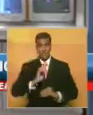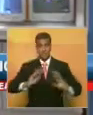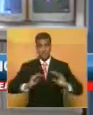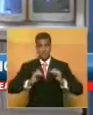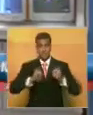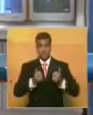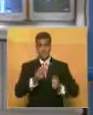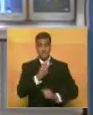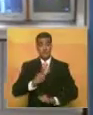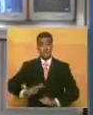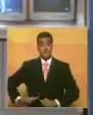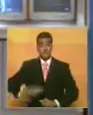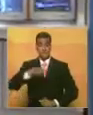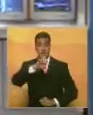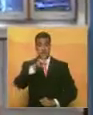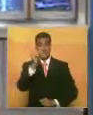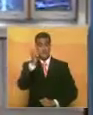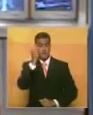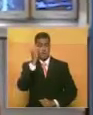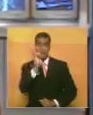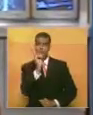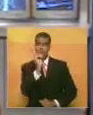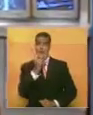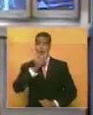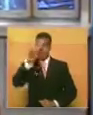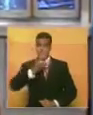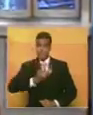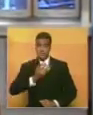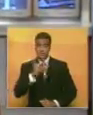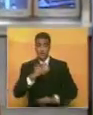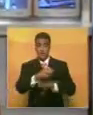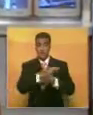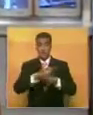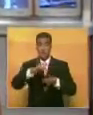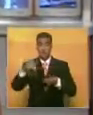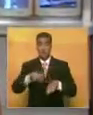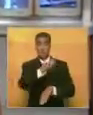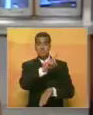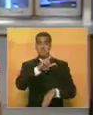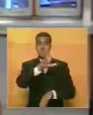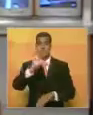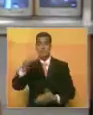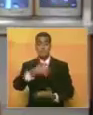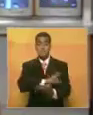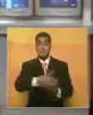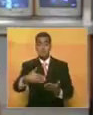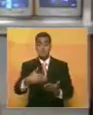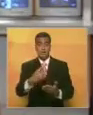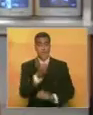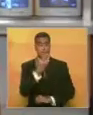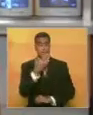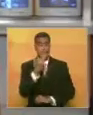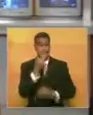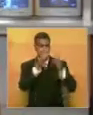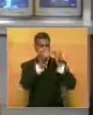El vicepresidente de la República, Elias Jagua, informó la aprobación por parte del Ejecutivo Nacional de 139 millones de bolívares destinados a la rehabilitación